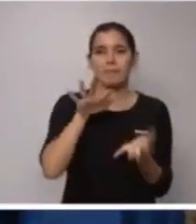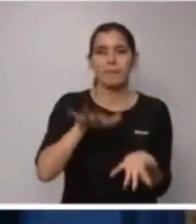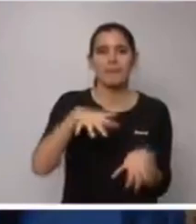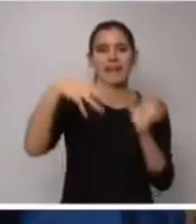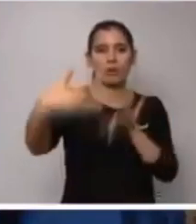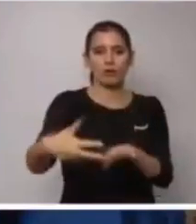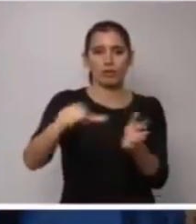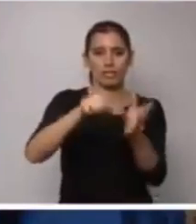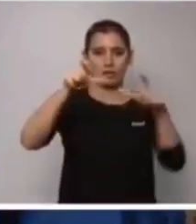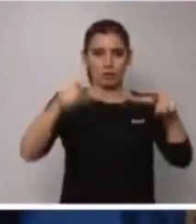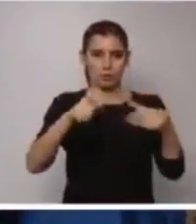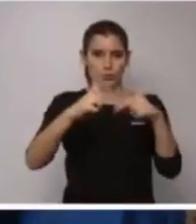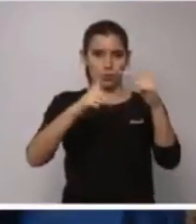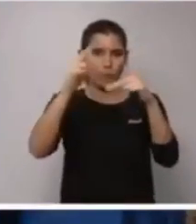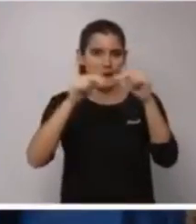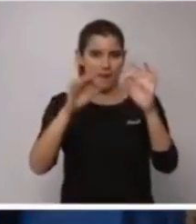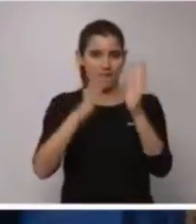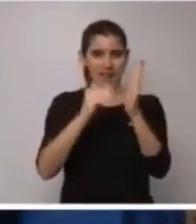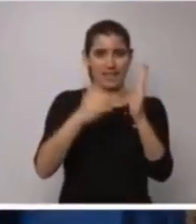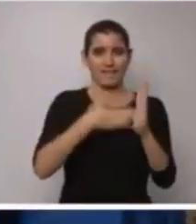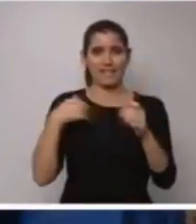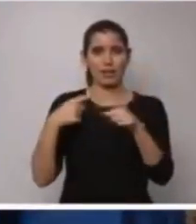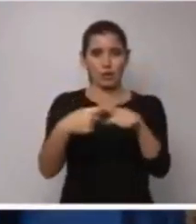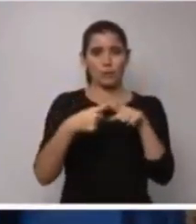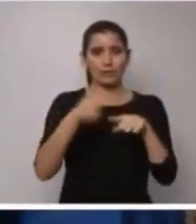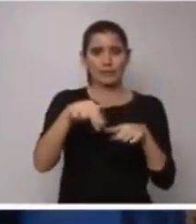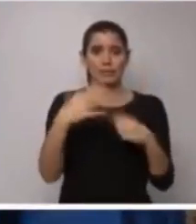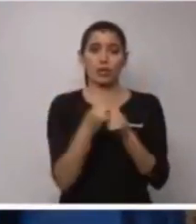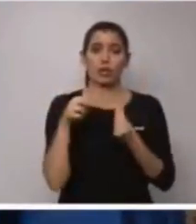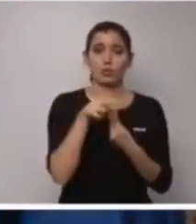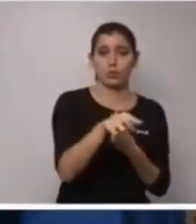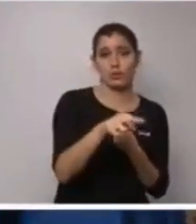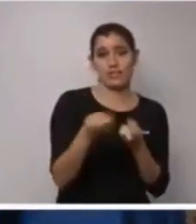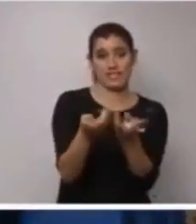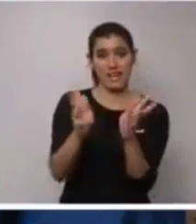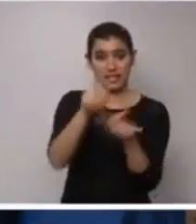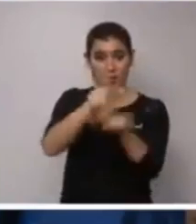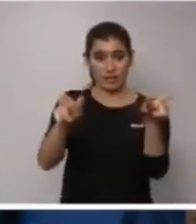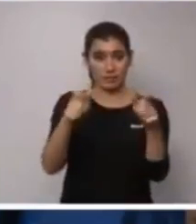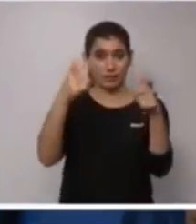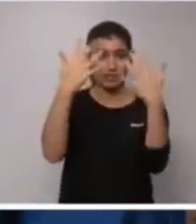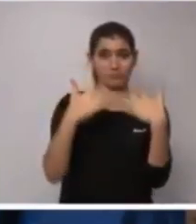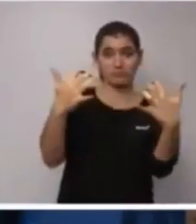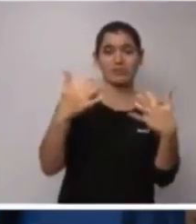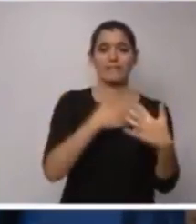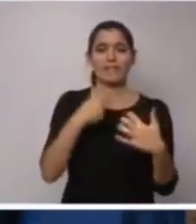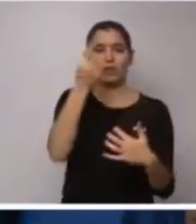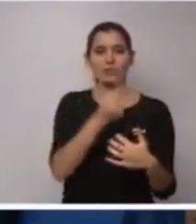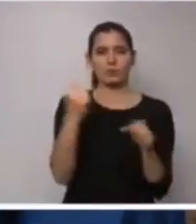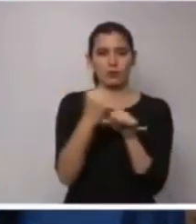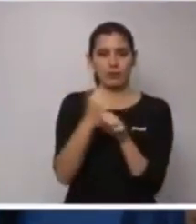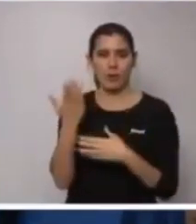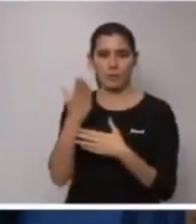urbana de Valencia. Y quisiera compartir también, tanto con ustedes como con el resto de ciudadanía, los resultados de este trabajo.